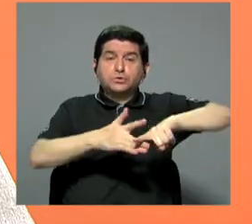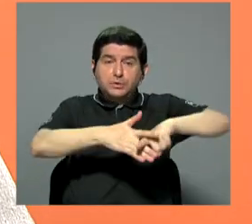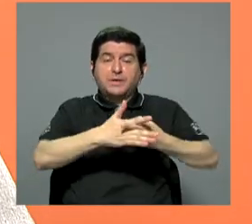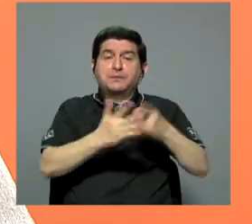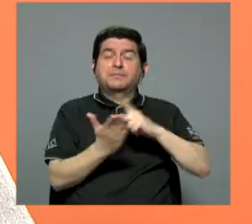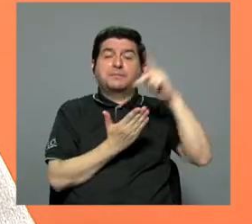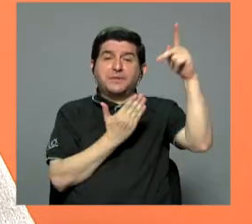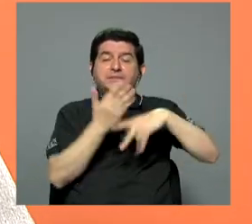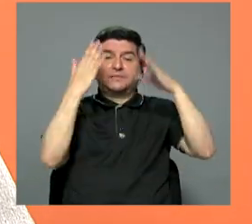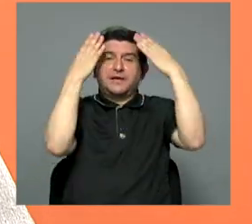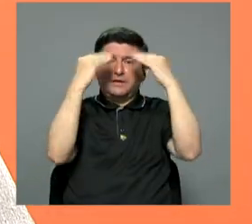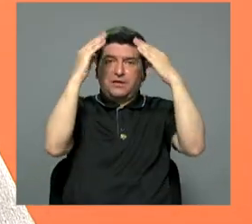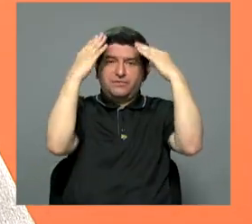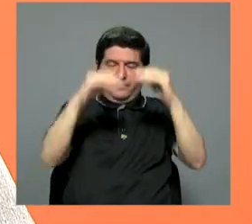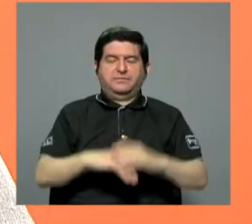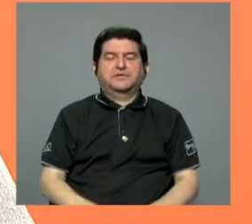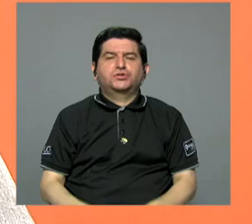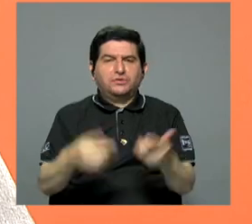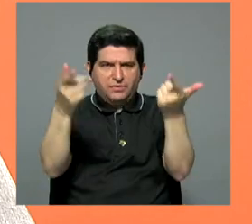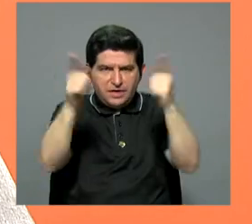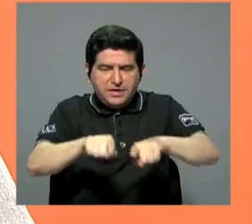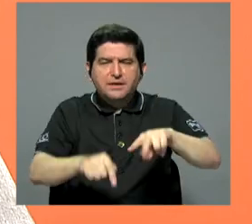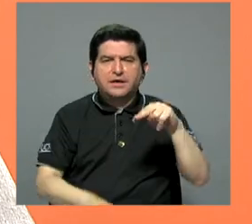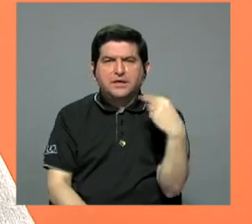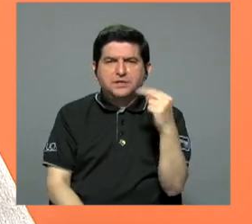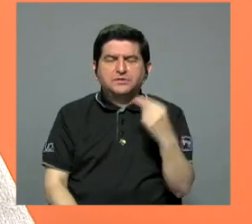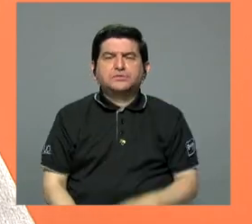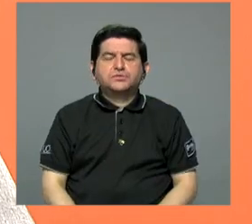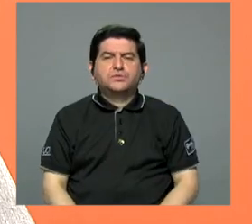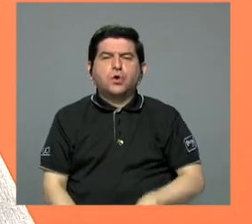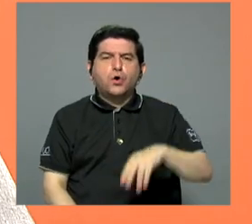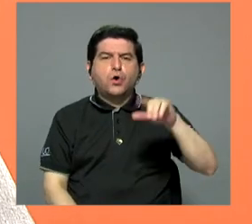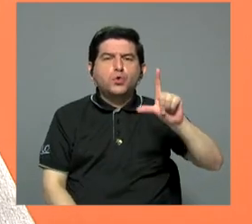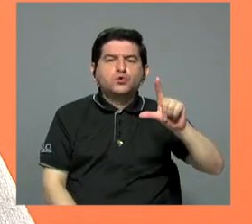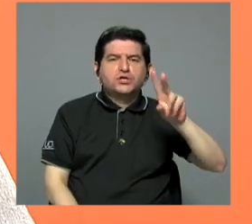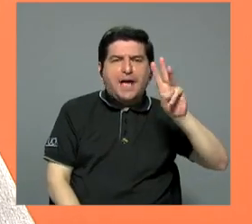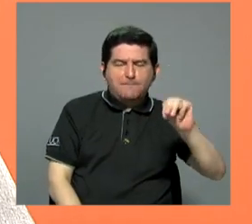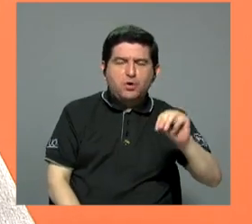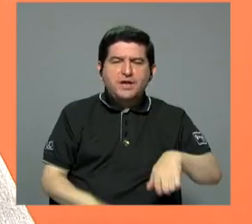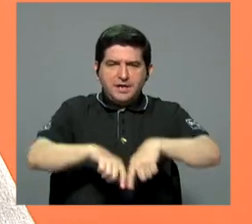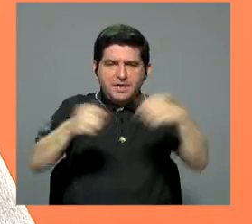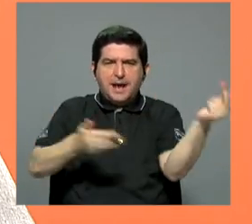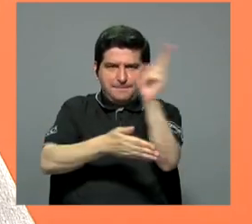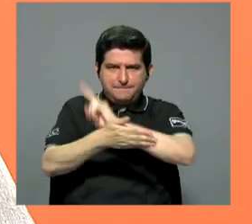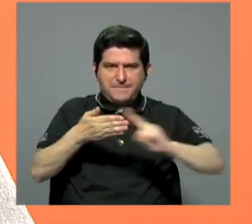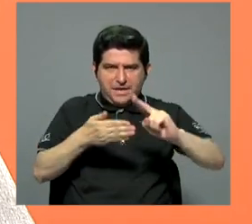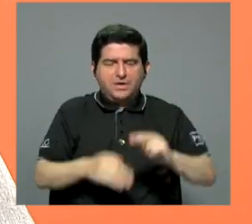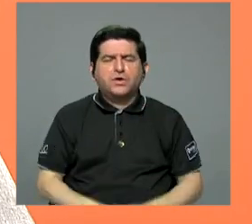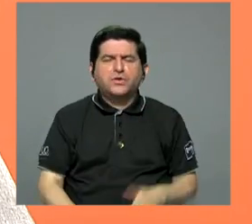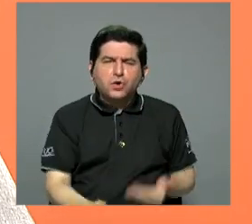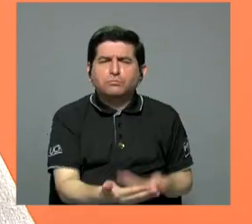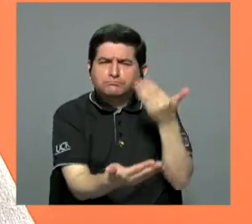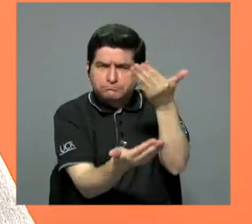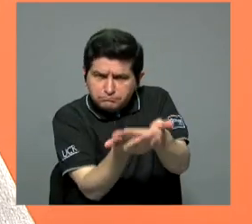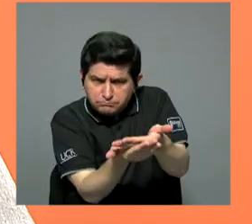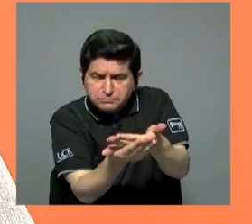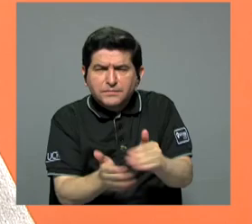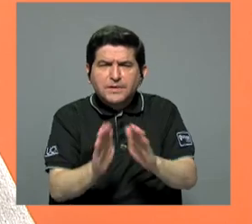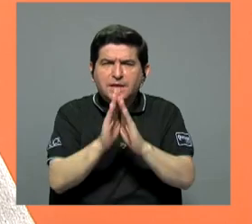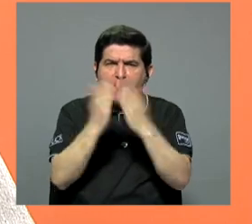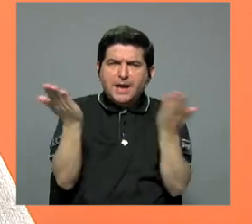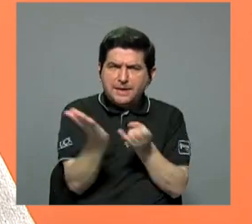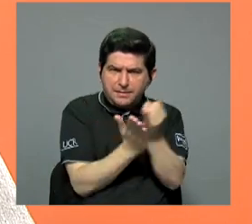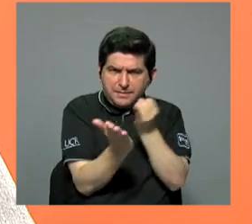este programa con información. En este caso pues traemos una noticia de la compañera Lucía Molina del Semanario Universidad que plantea pues la